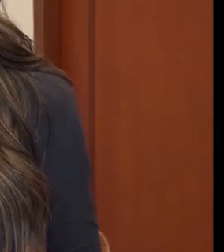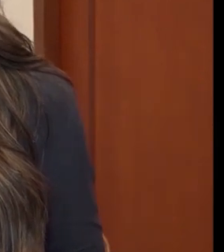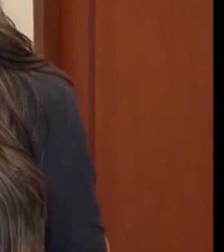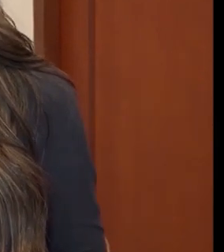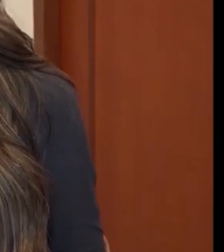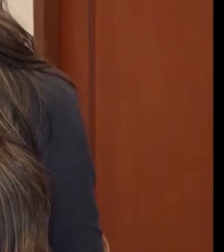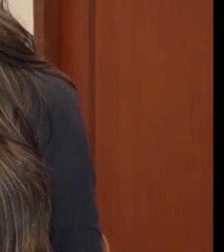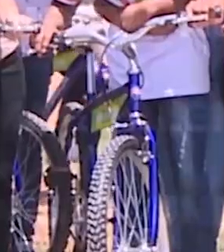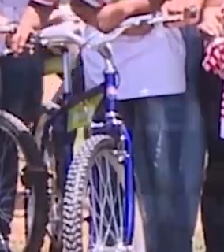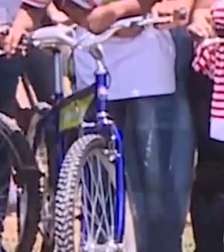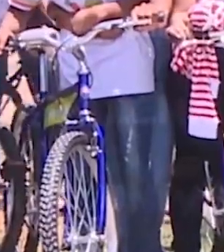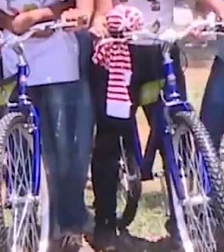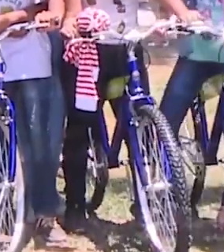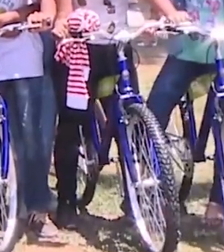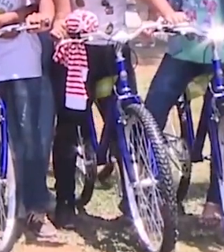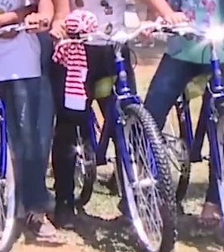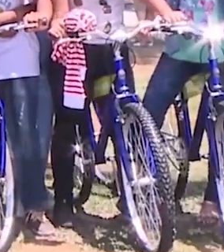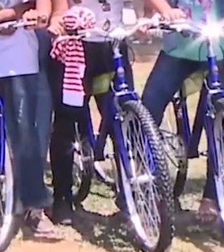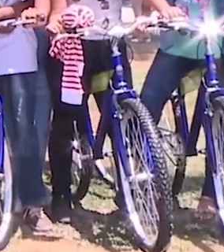regresamos.